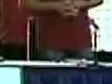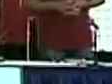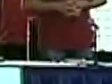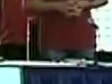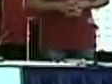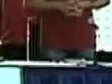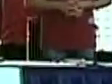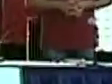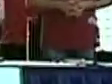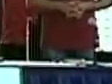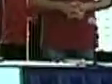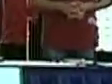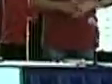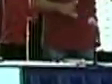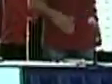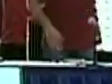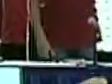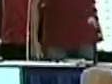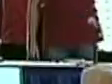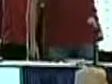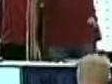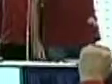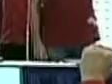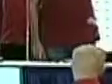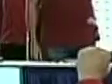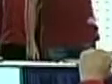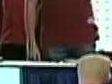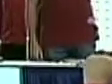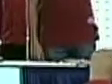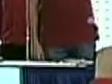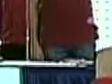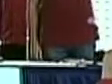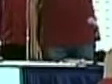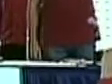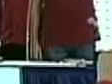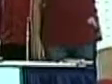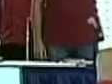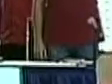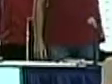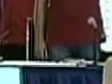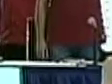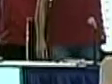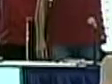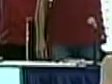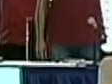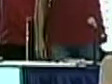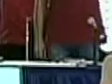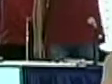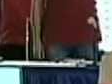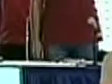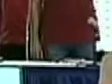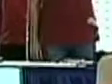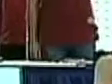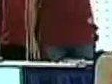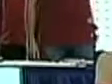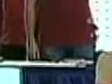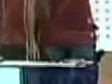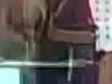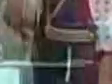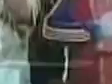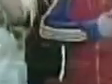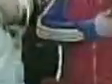el que sube unido compasión retoma el sueño del